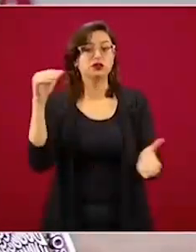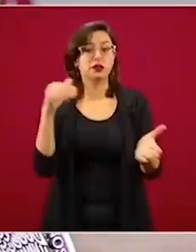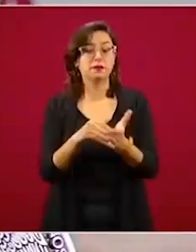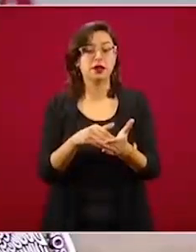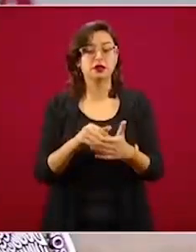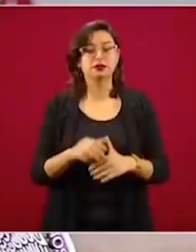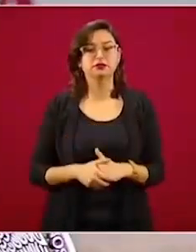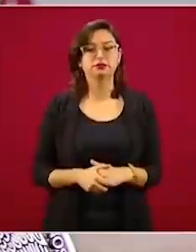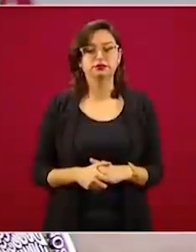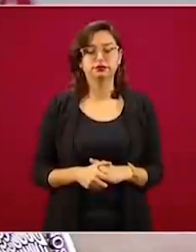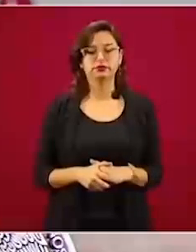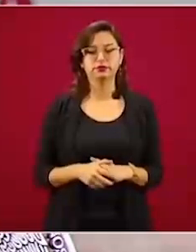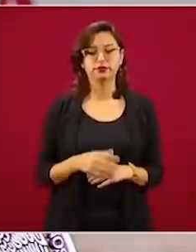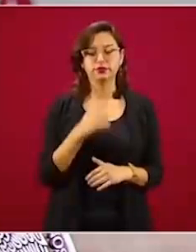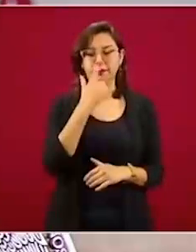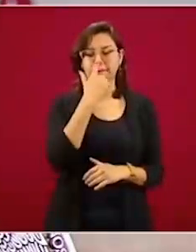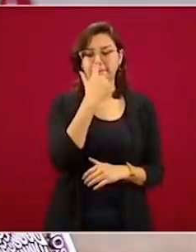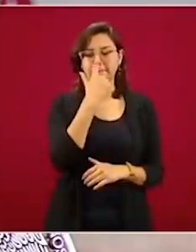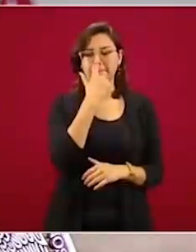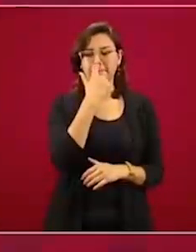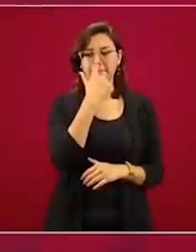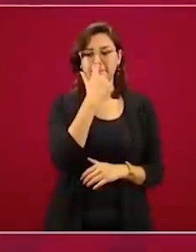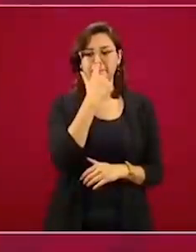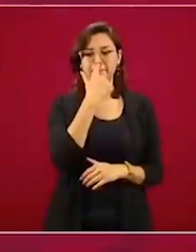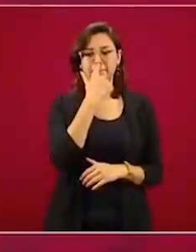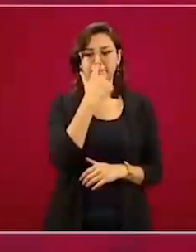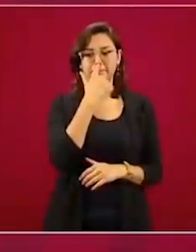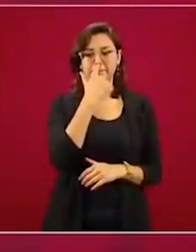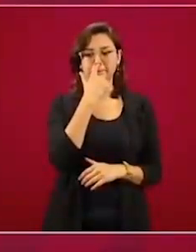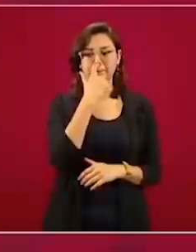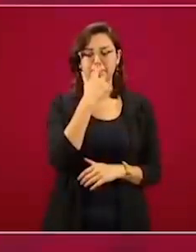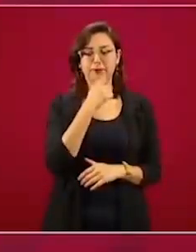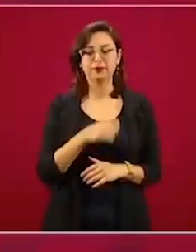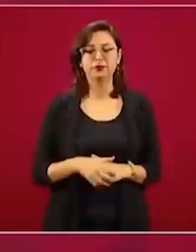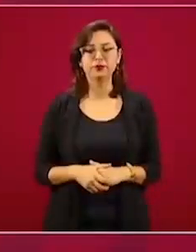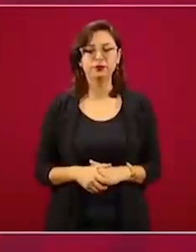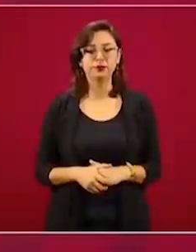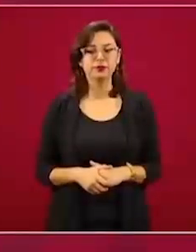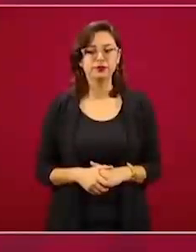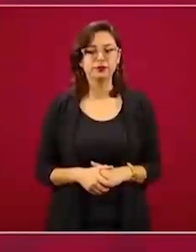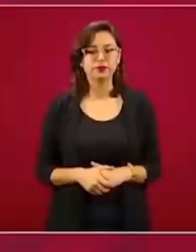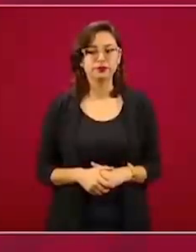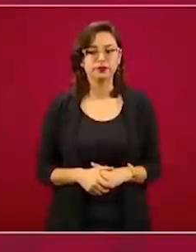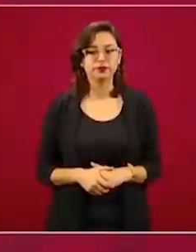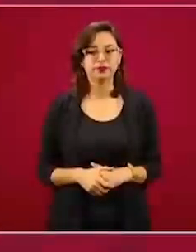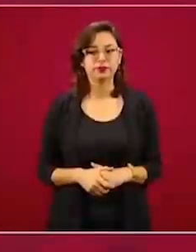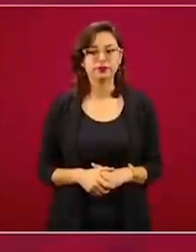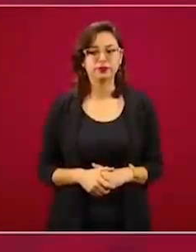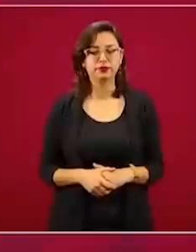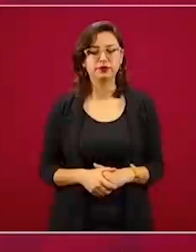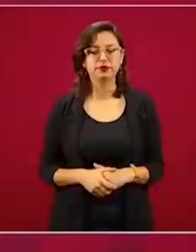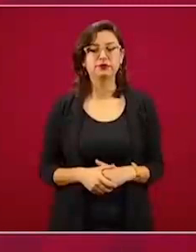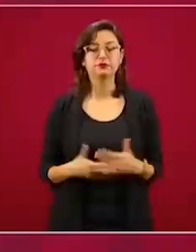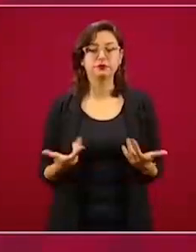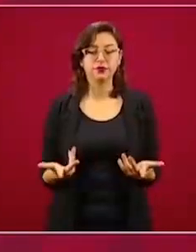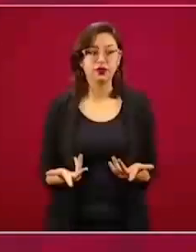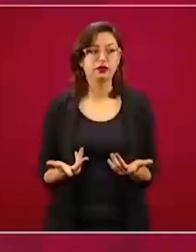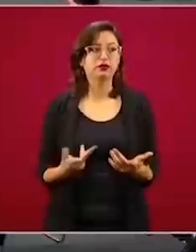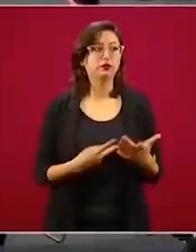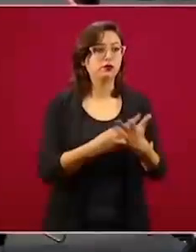Y así vamos sumando